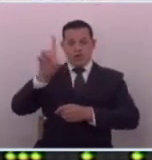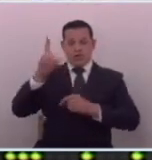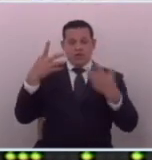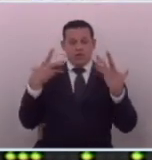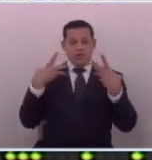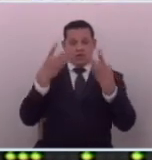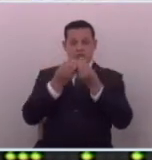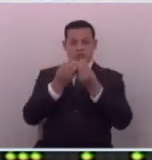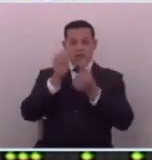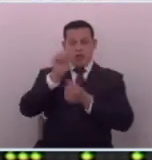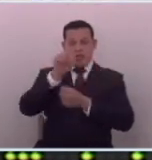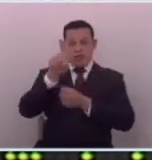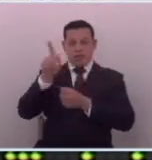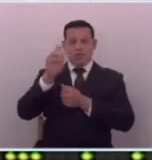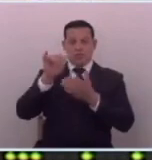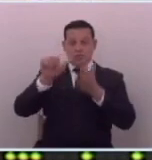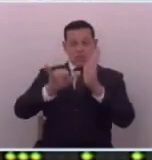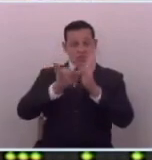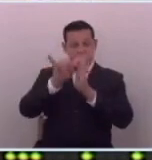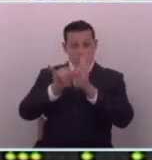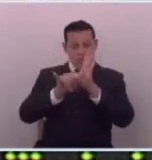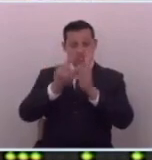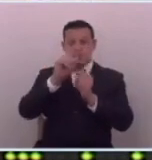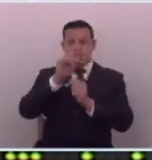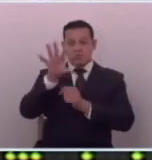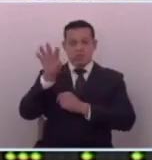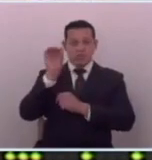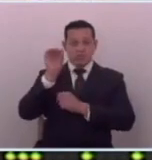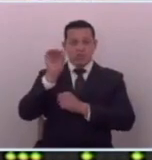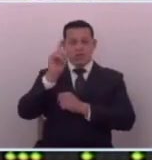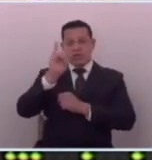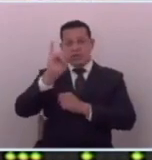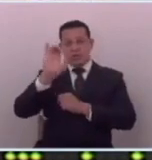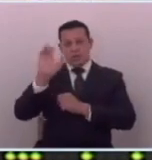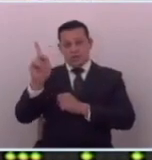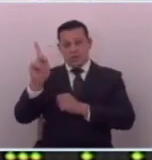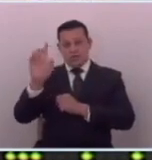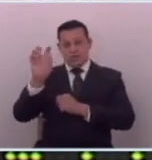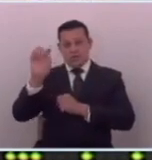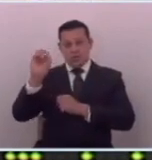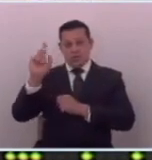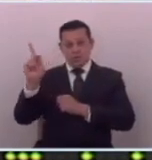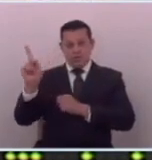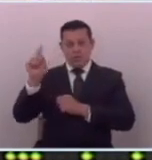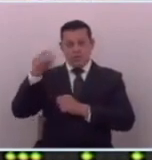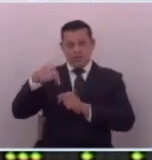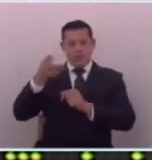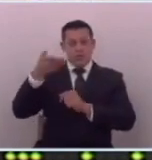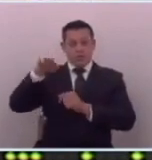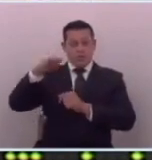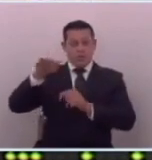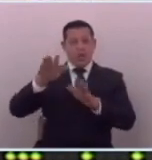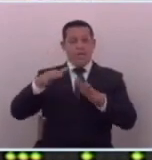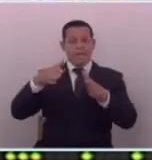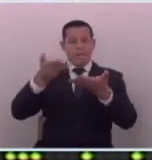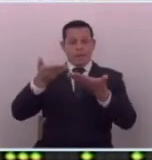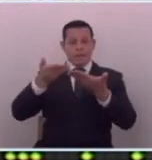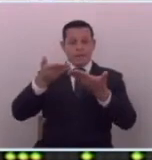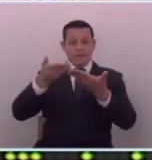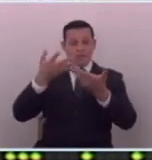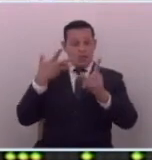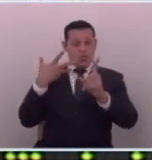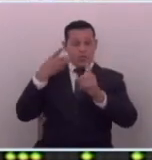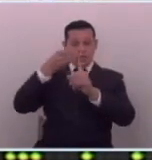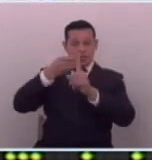plataformas por ejemplo como YouTube Twitter TikTok entre otras ahora están siendo usadas para este fin